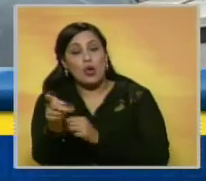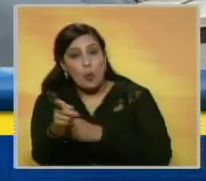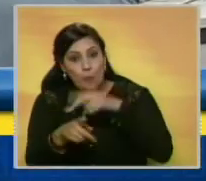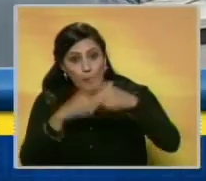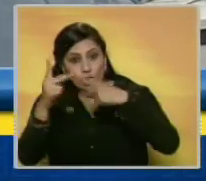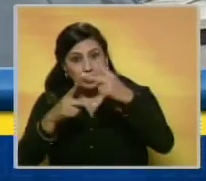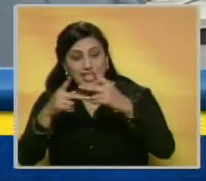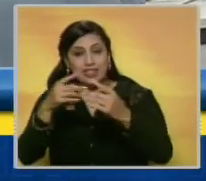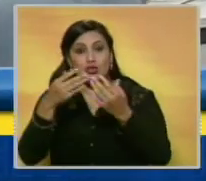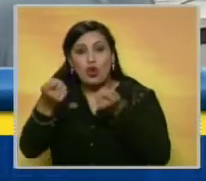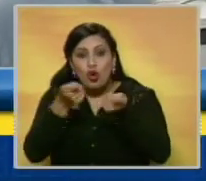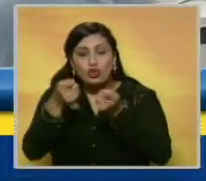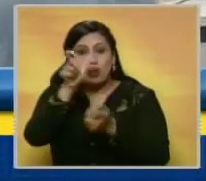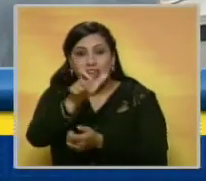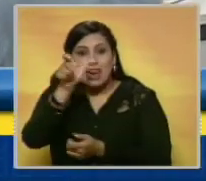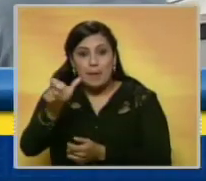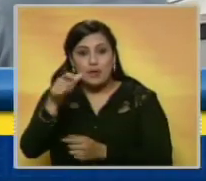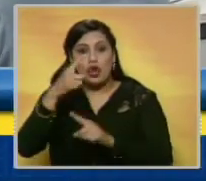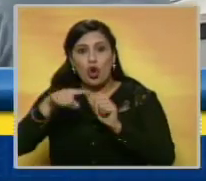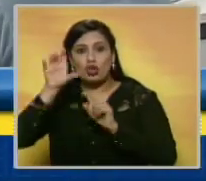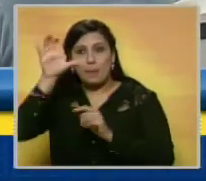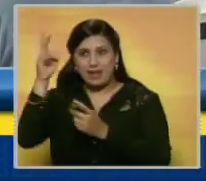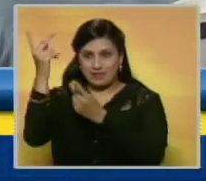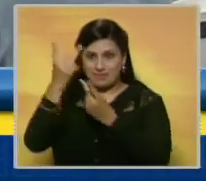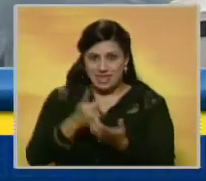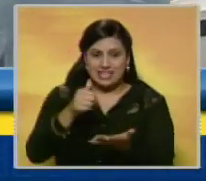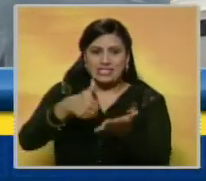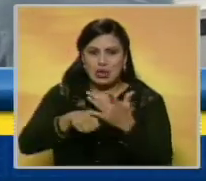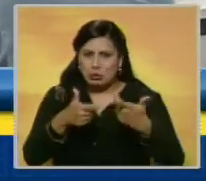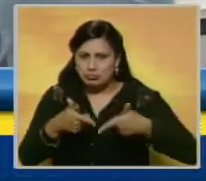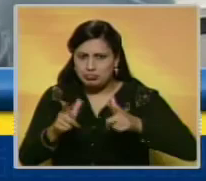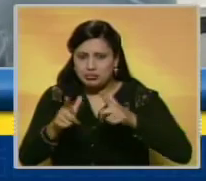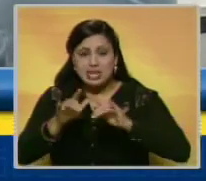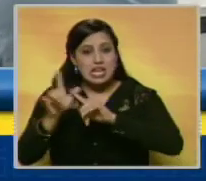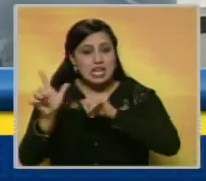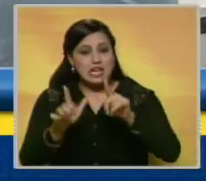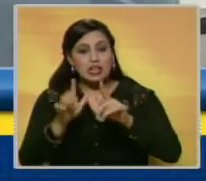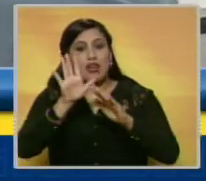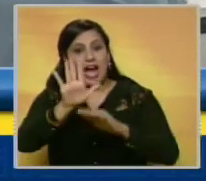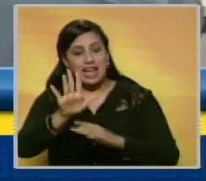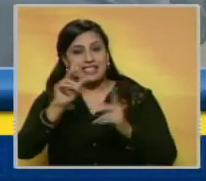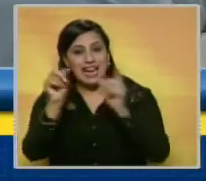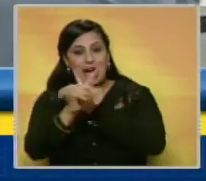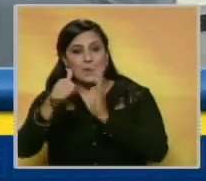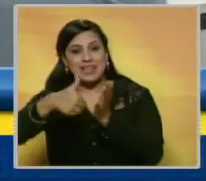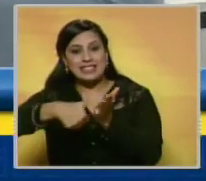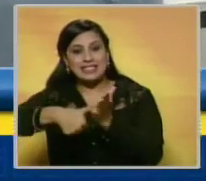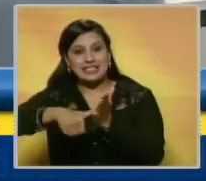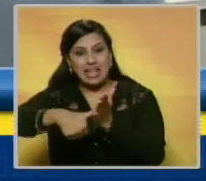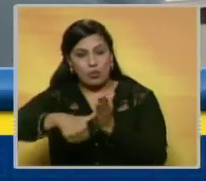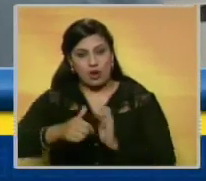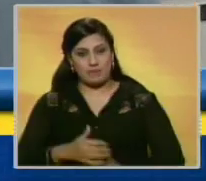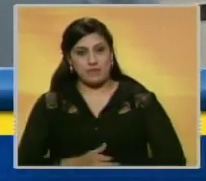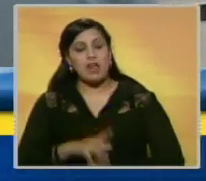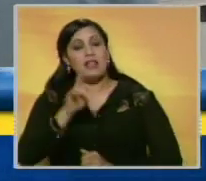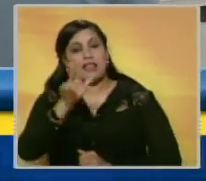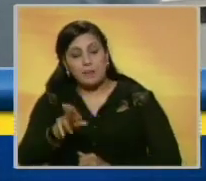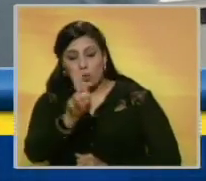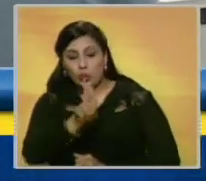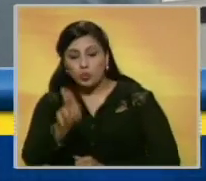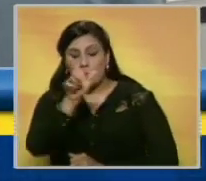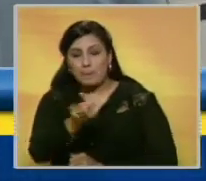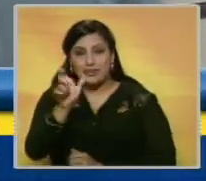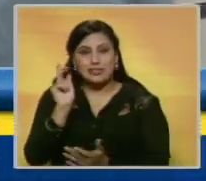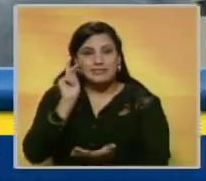regularización de ciudadanos de otras nacionalidades y que ya les corresponde renovar su cédula de identidad. Los usuarios